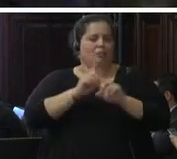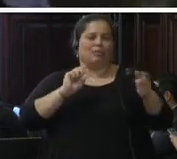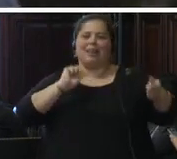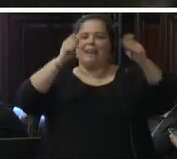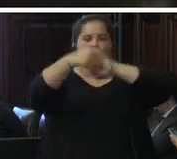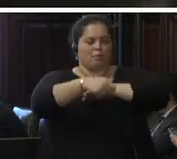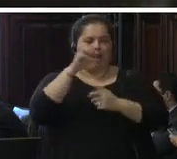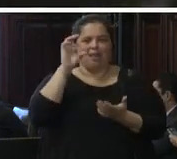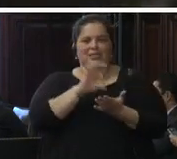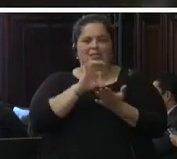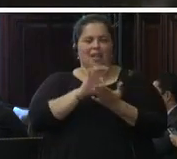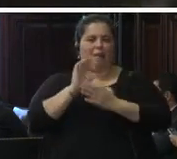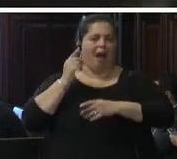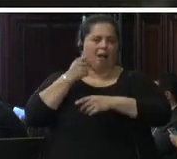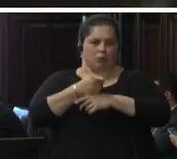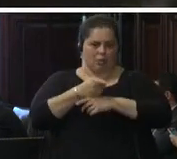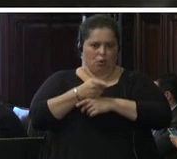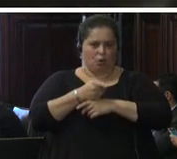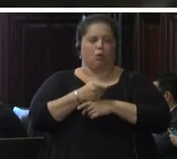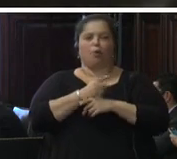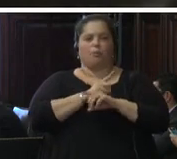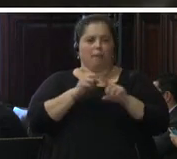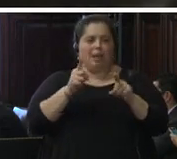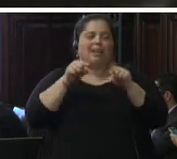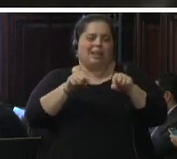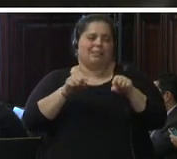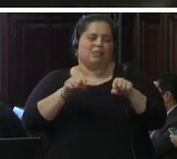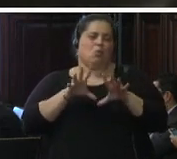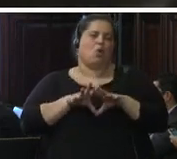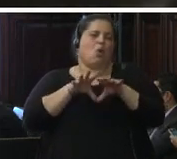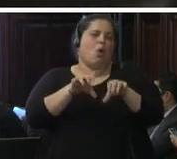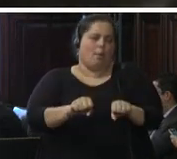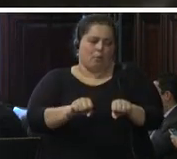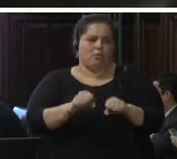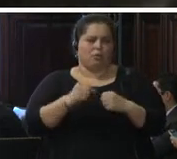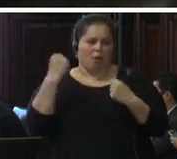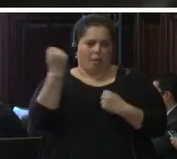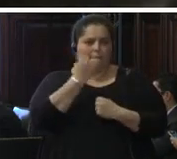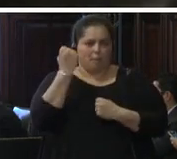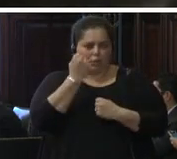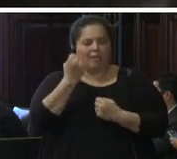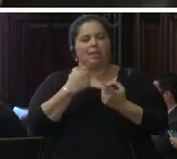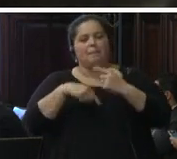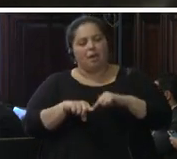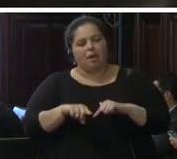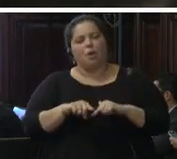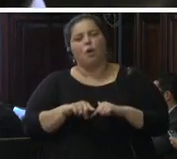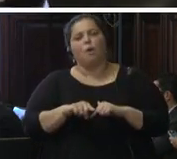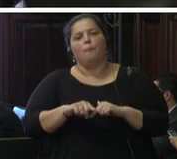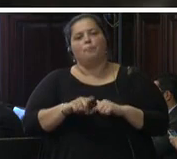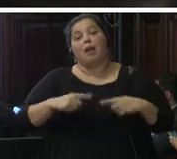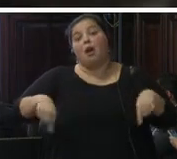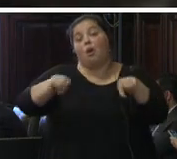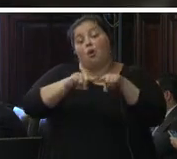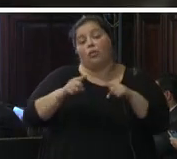acusatorio es un compromiso importante pero como las otras